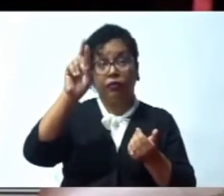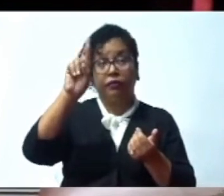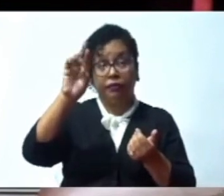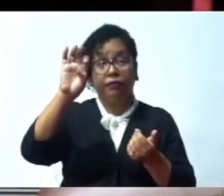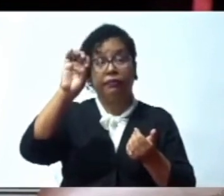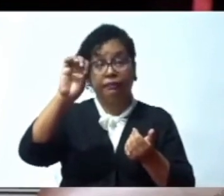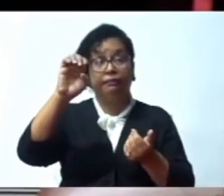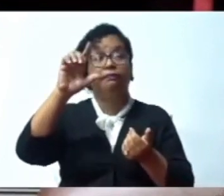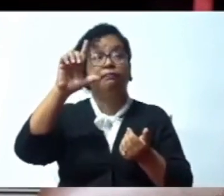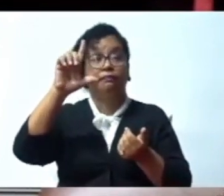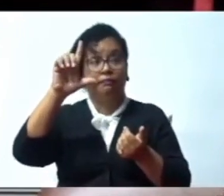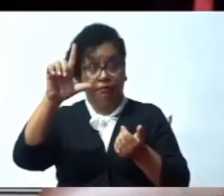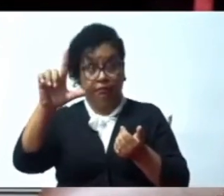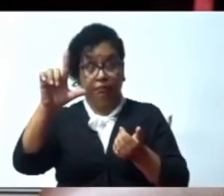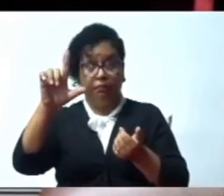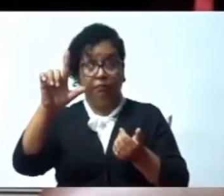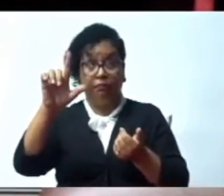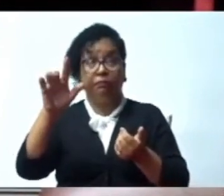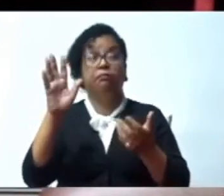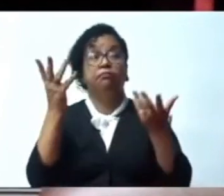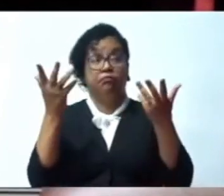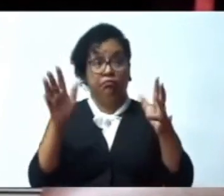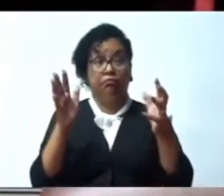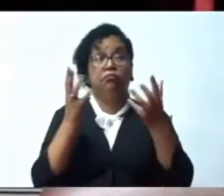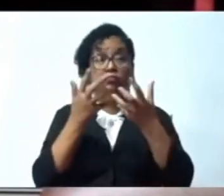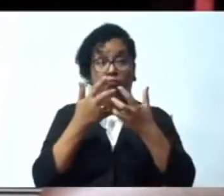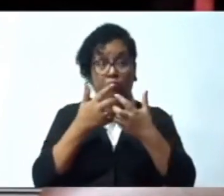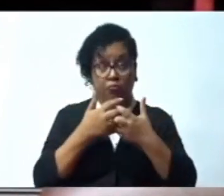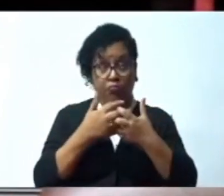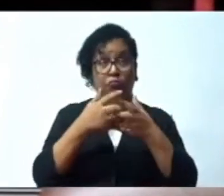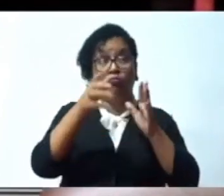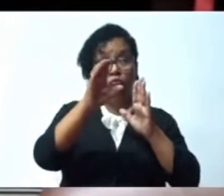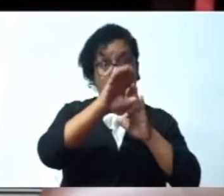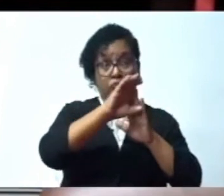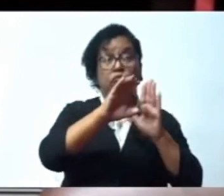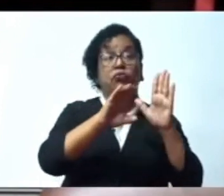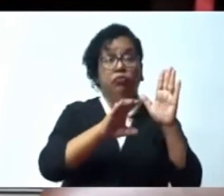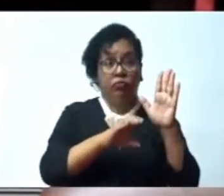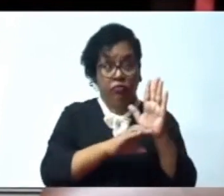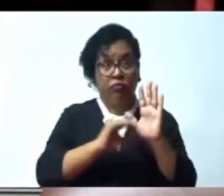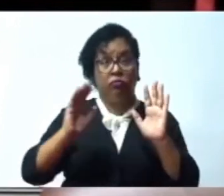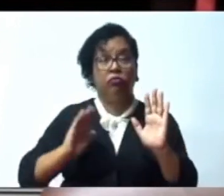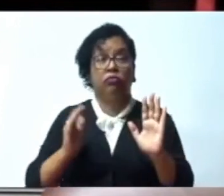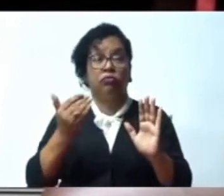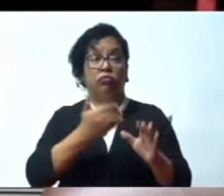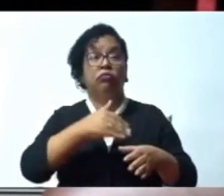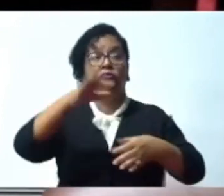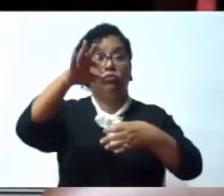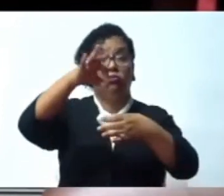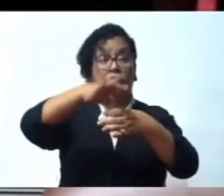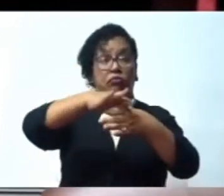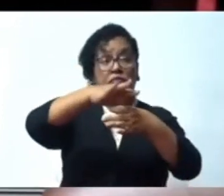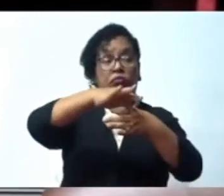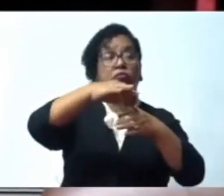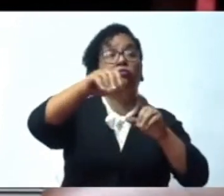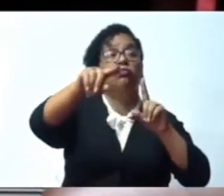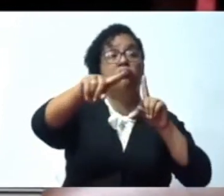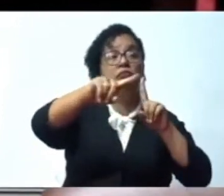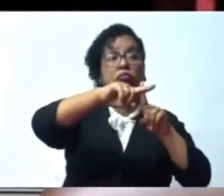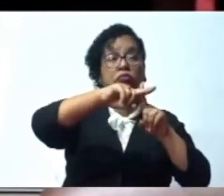Constitución de la República, pues decidimos dar nuestro voto favorable en virtud de que este acuerdo